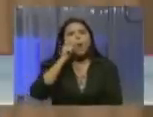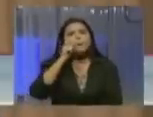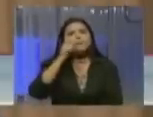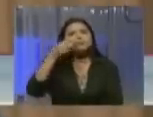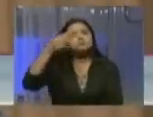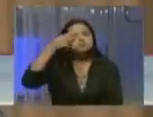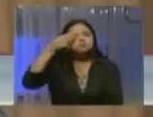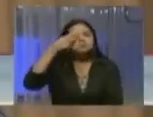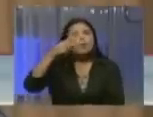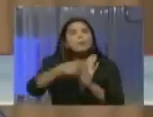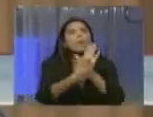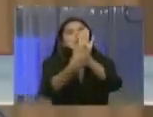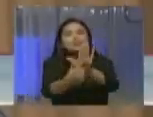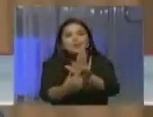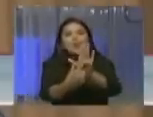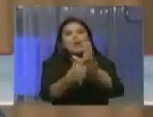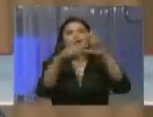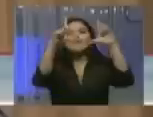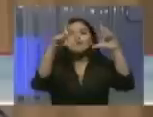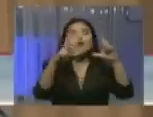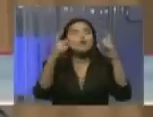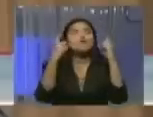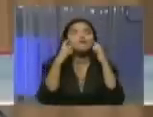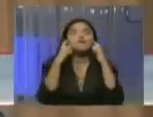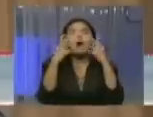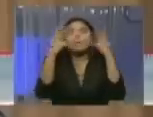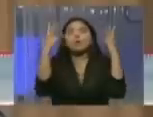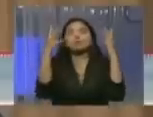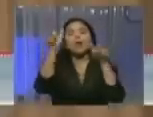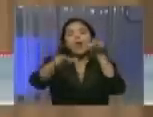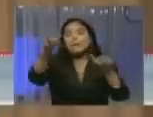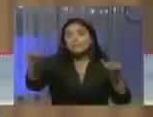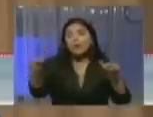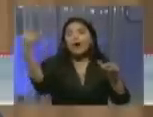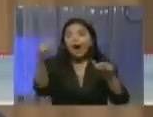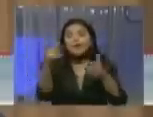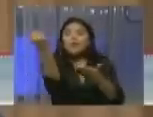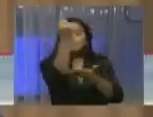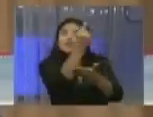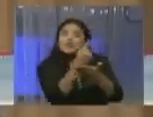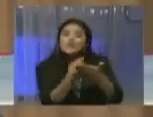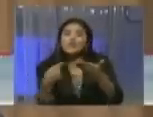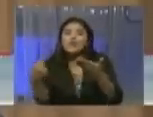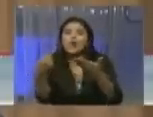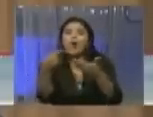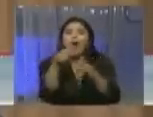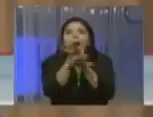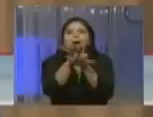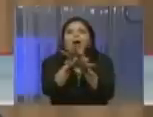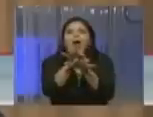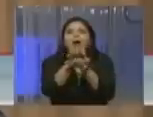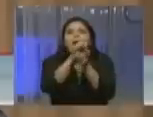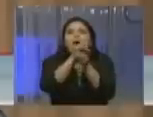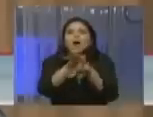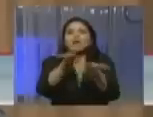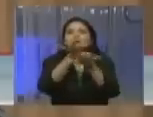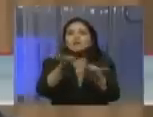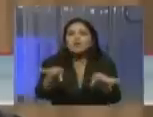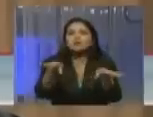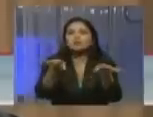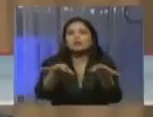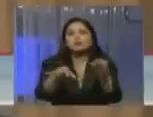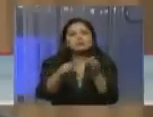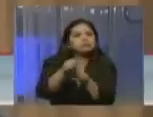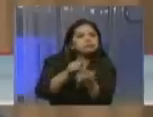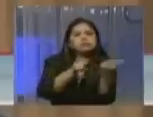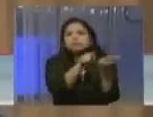Martínez en su dossier, que es una foto famosa donde de hecho la gente tiene un dibujo de un pulpo de varias patas y ahí se nombra BBC, Reuters, Al Jazeera,